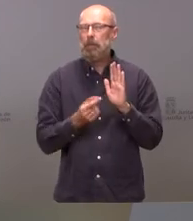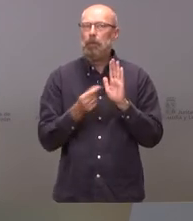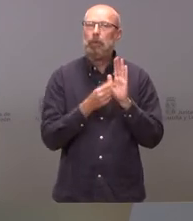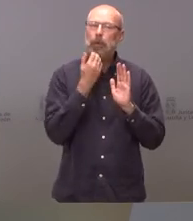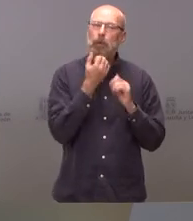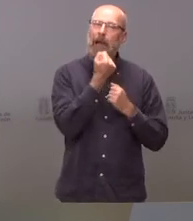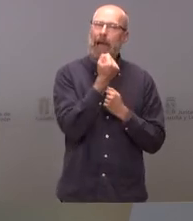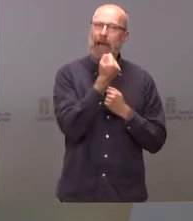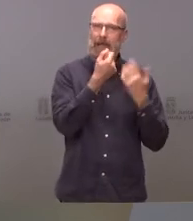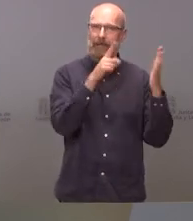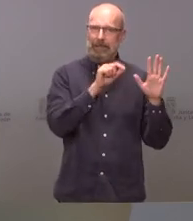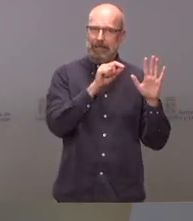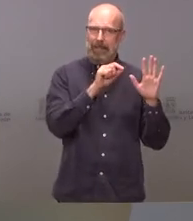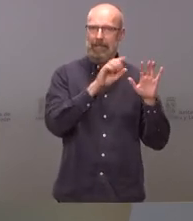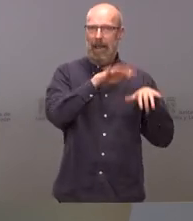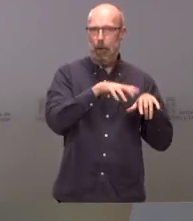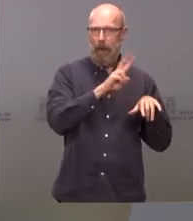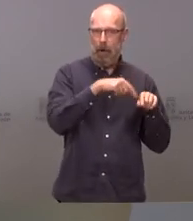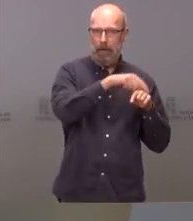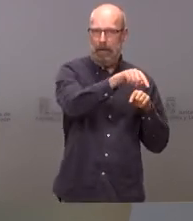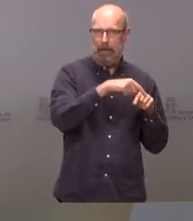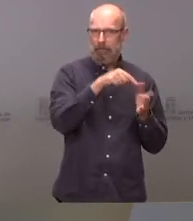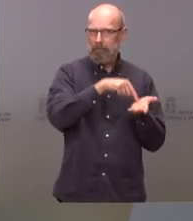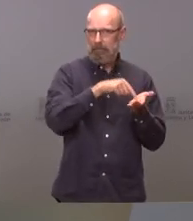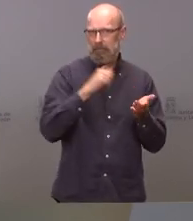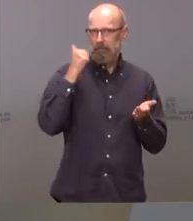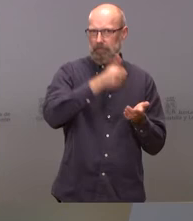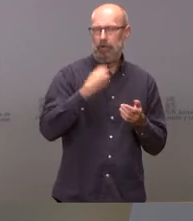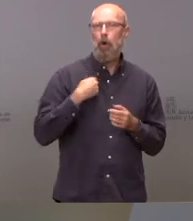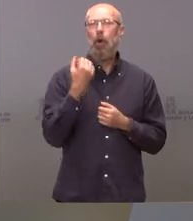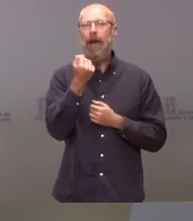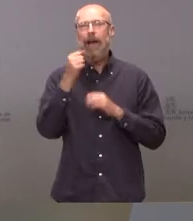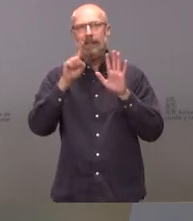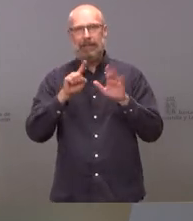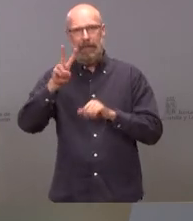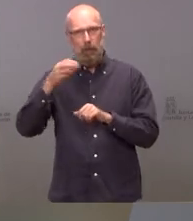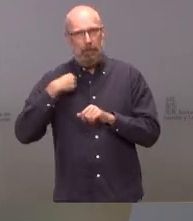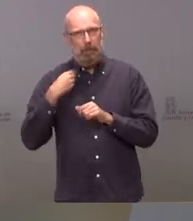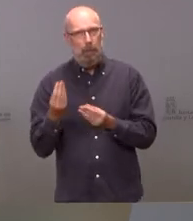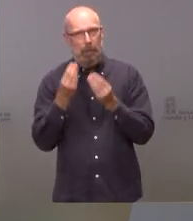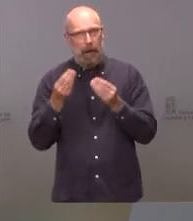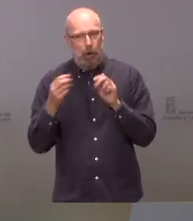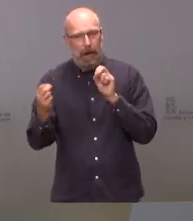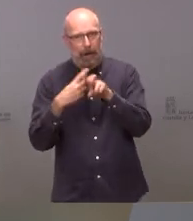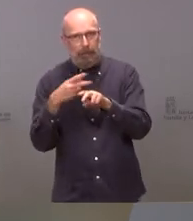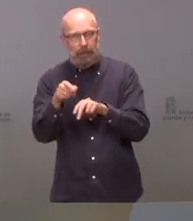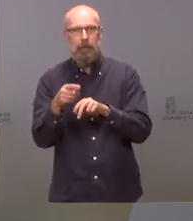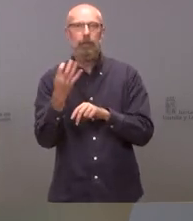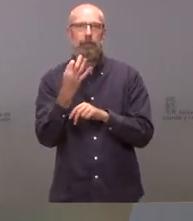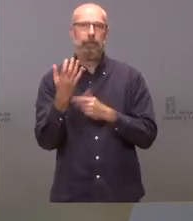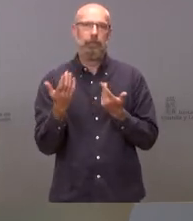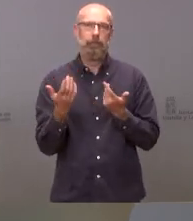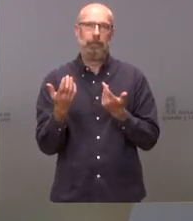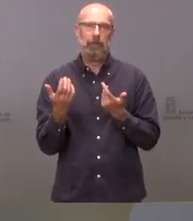León Valladolid tan reclamada la mejora de la capacidad de la A62 ese tercer carril de la autovía de Castilla entre